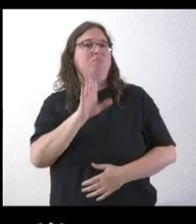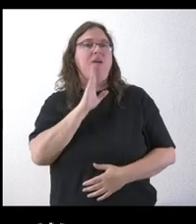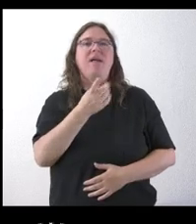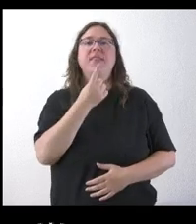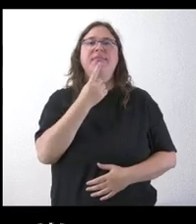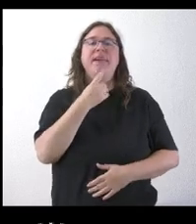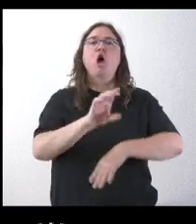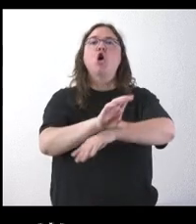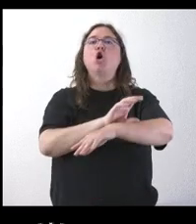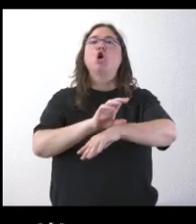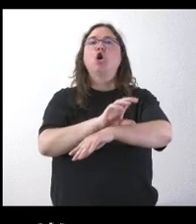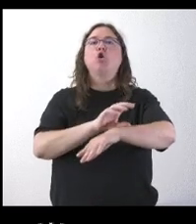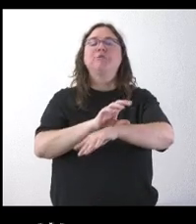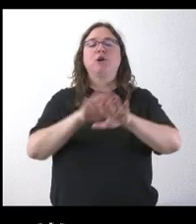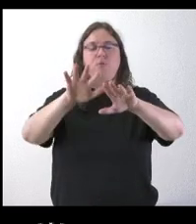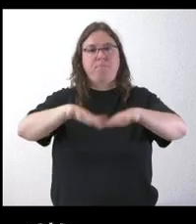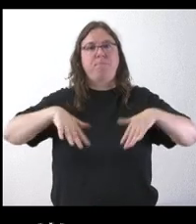el consejero en sede parlamentaria.